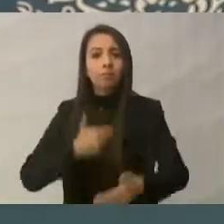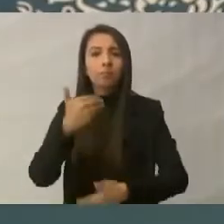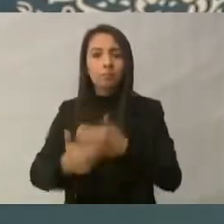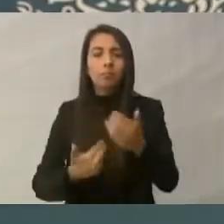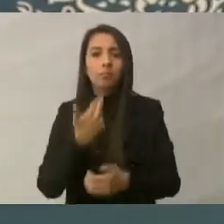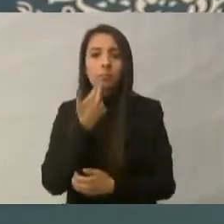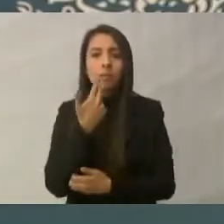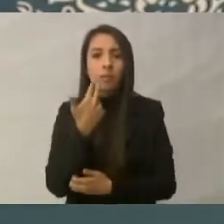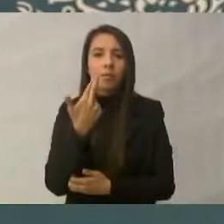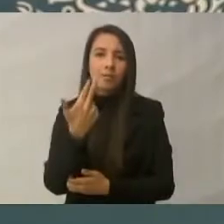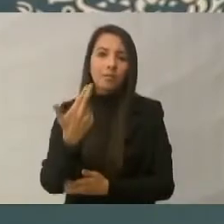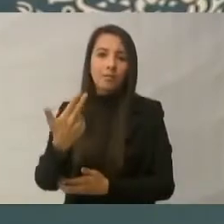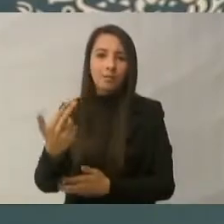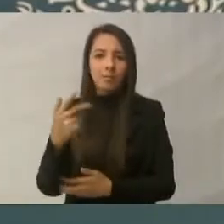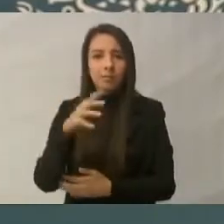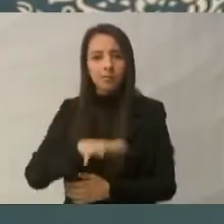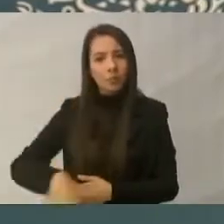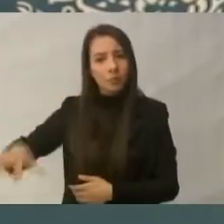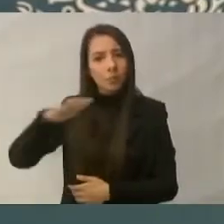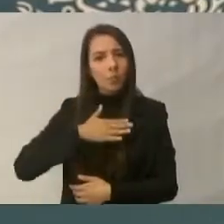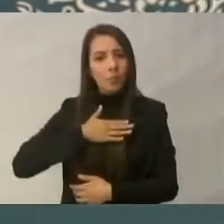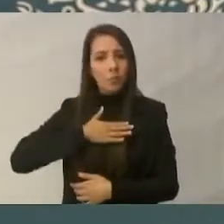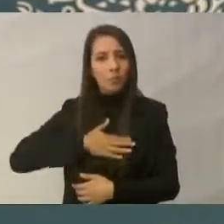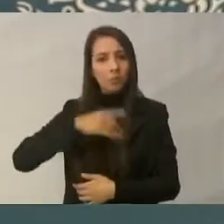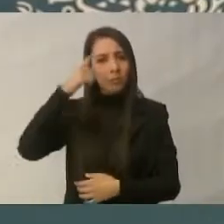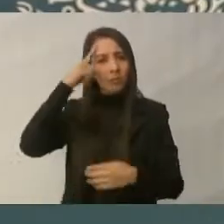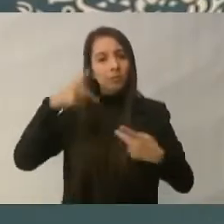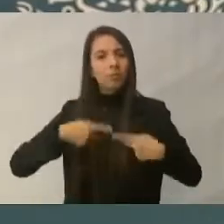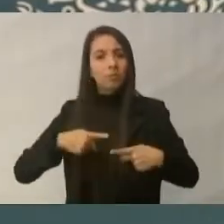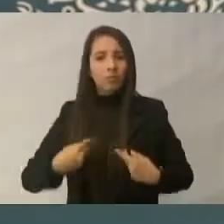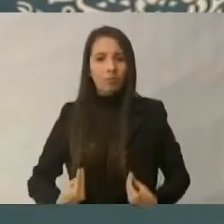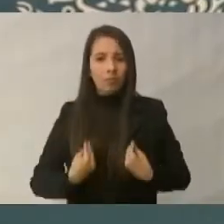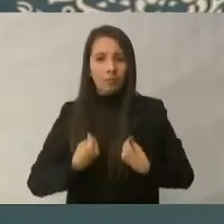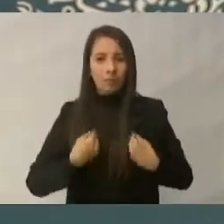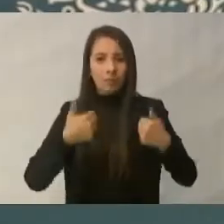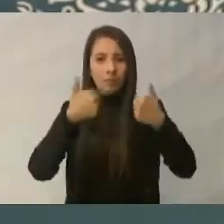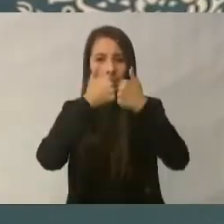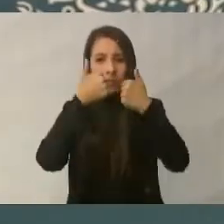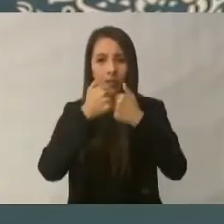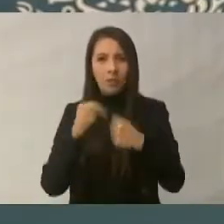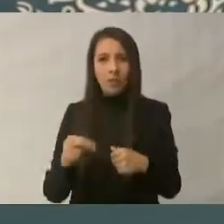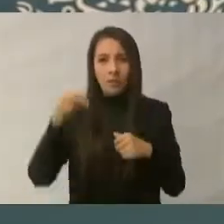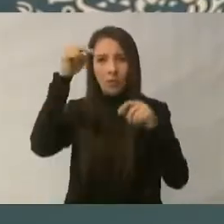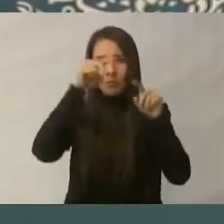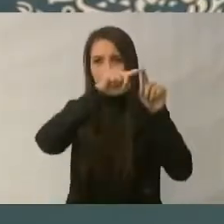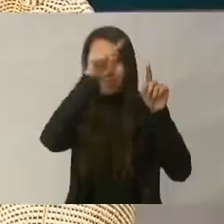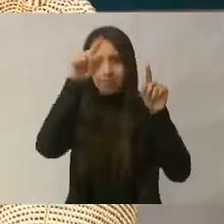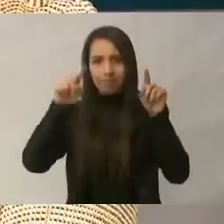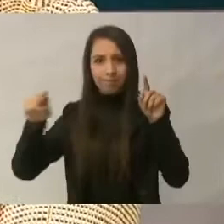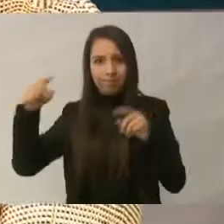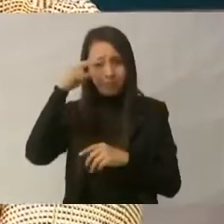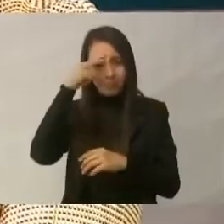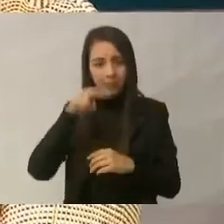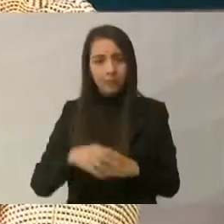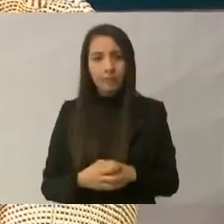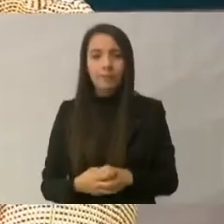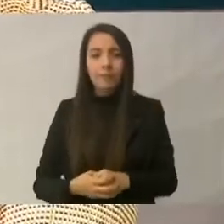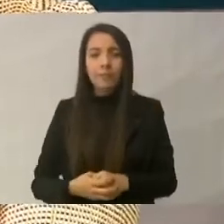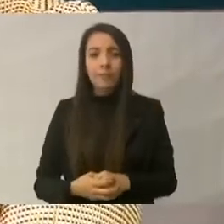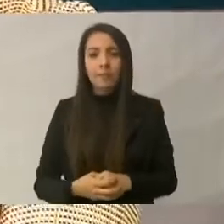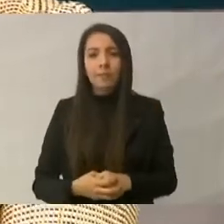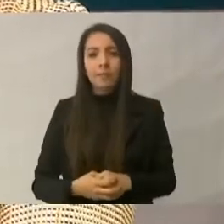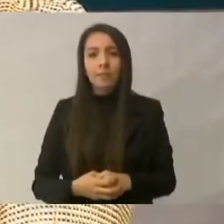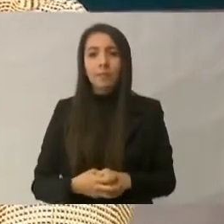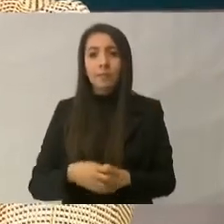que merecen todos los habitantes de la frontera norte. Ante los resultados, el día de hoy